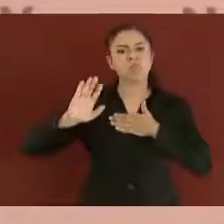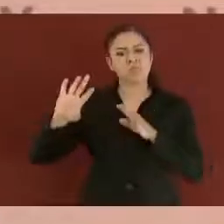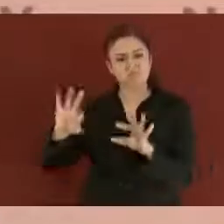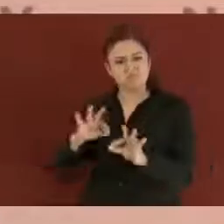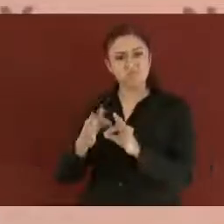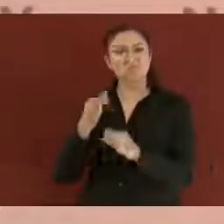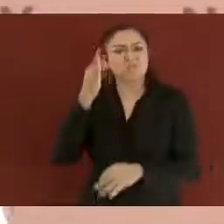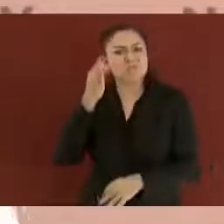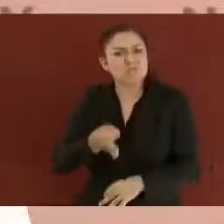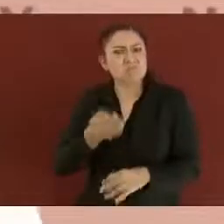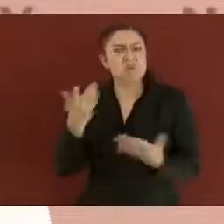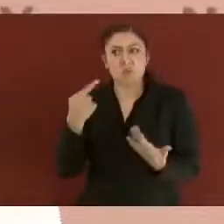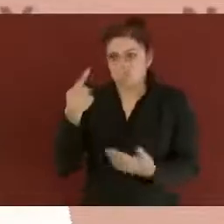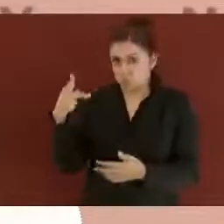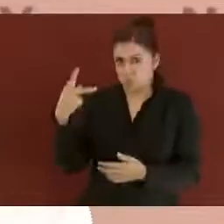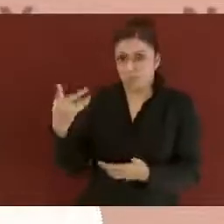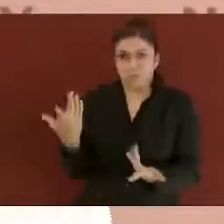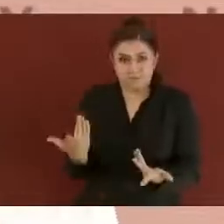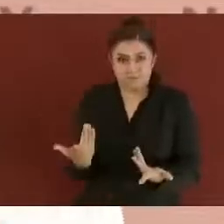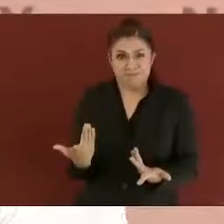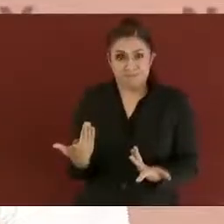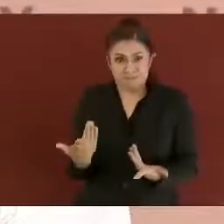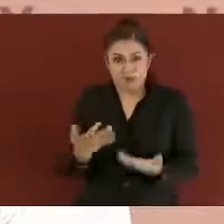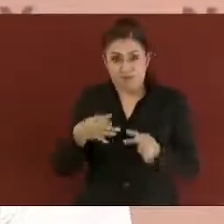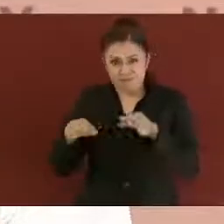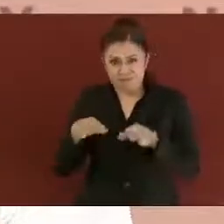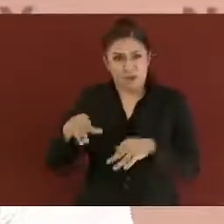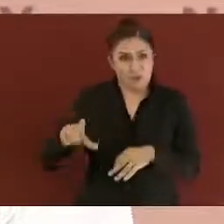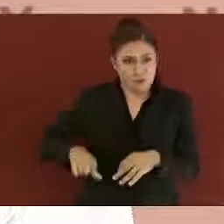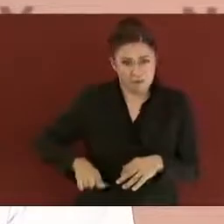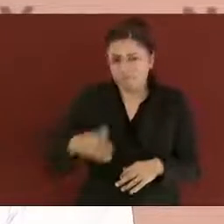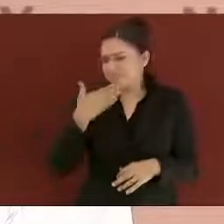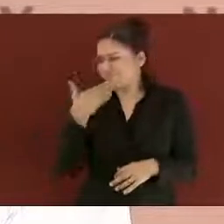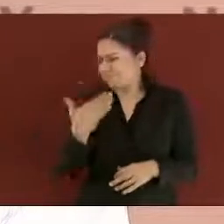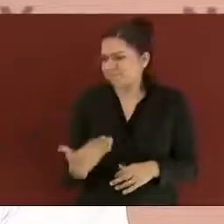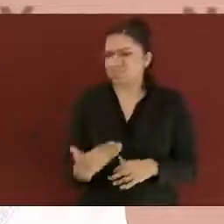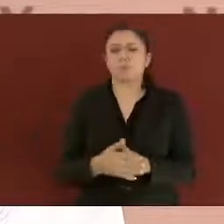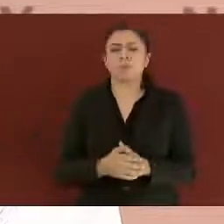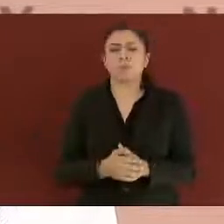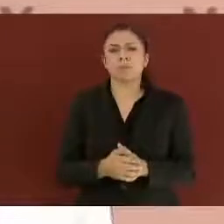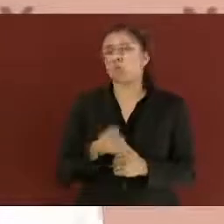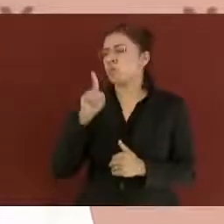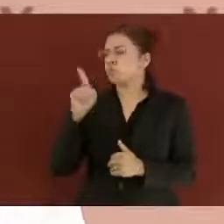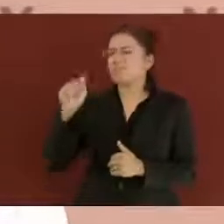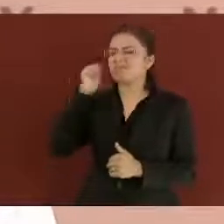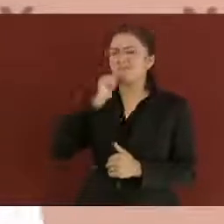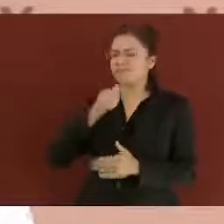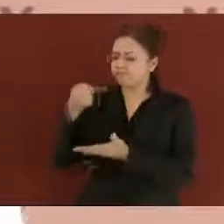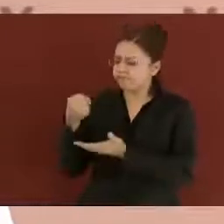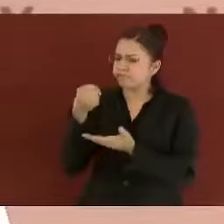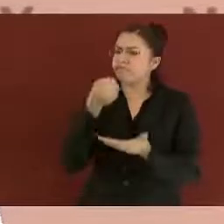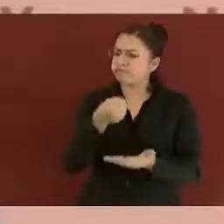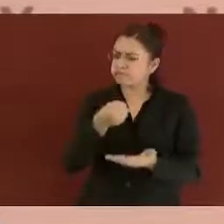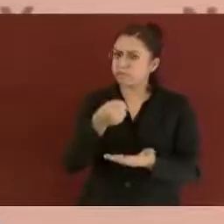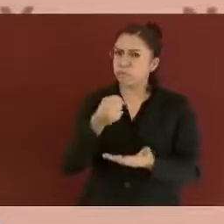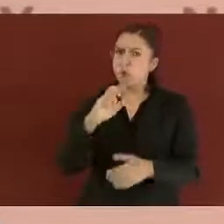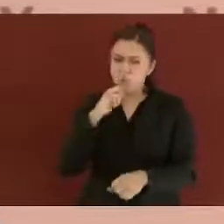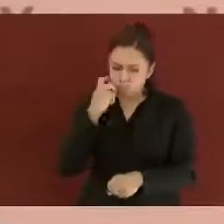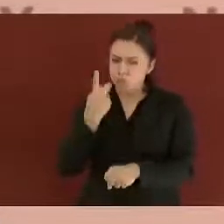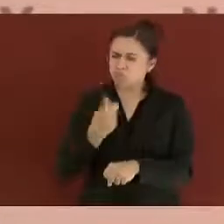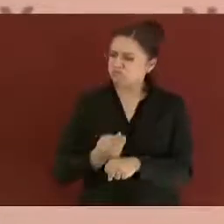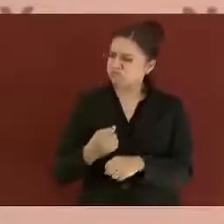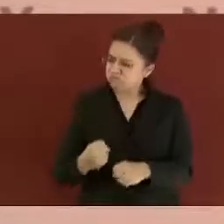obstante, las dificultades económicas y presupuestales. Usted mantiene firme su voluntad.